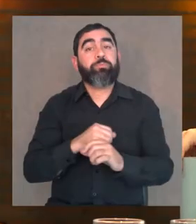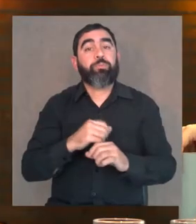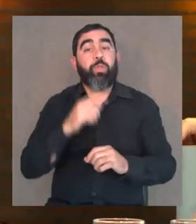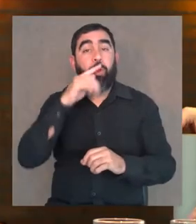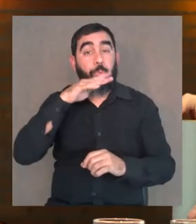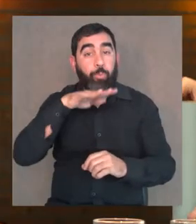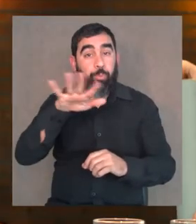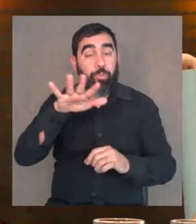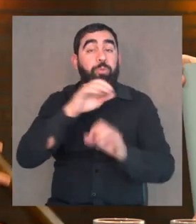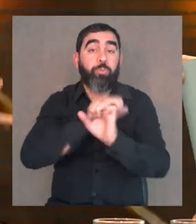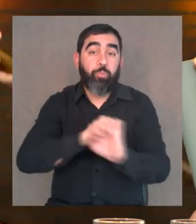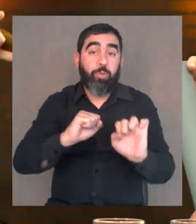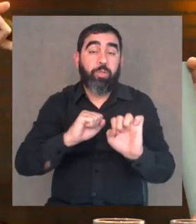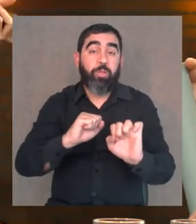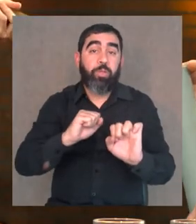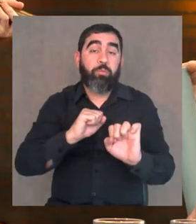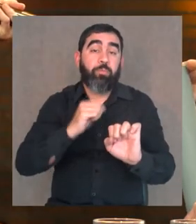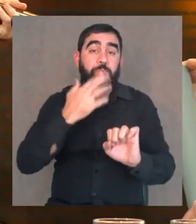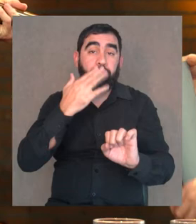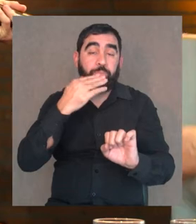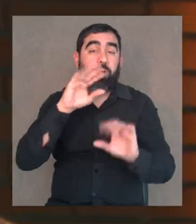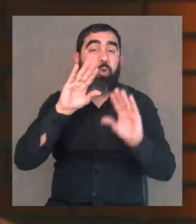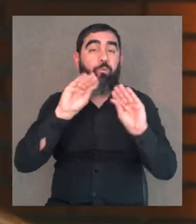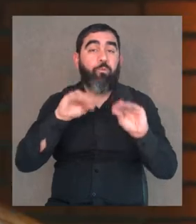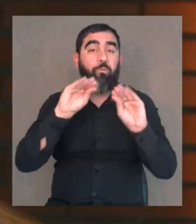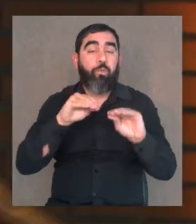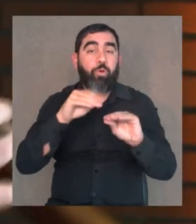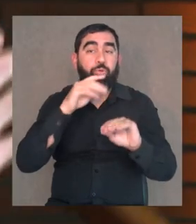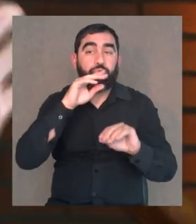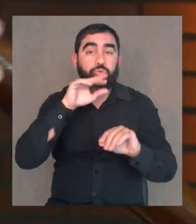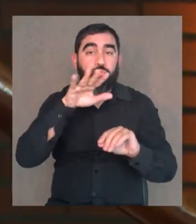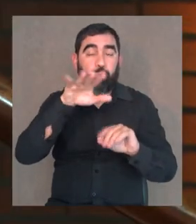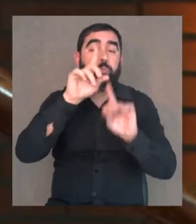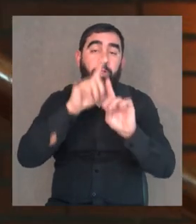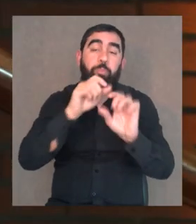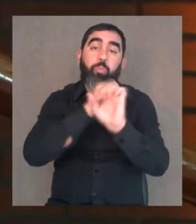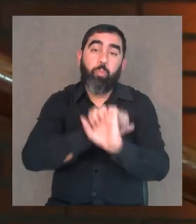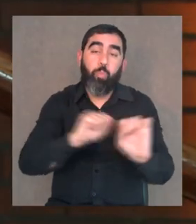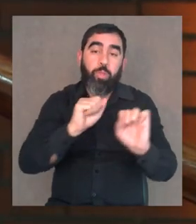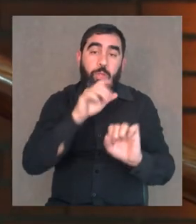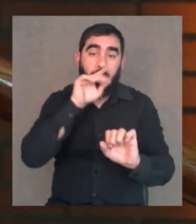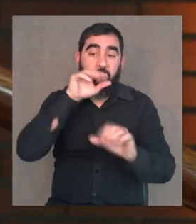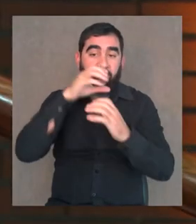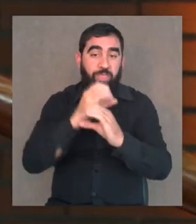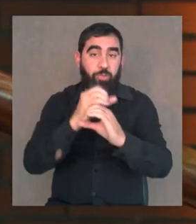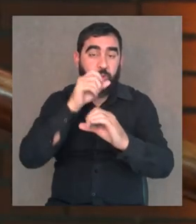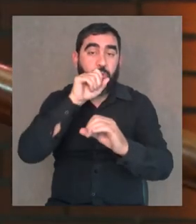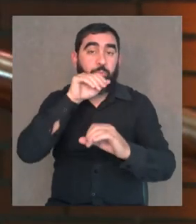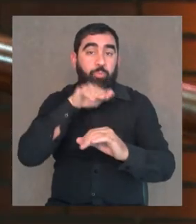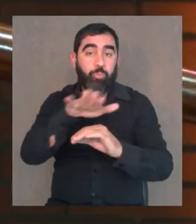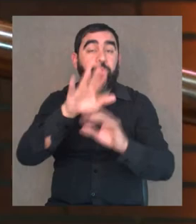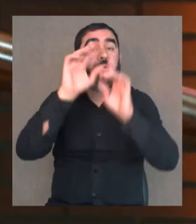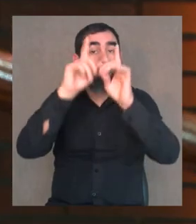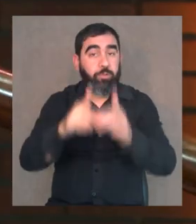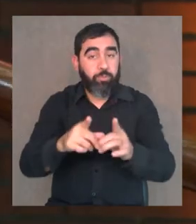como instrumento de viento, dejando los labios bien, bien flojitos, pero dentro del tubo al soplar.